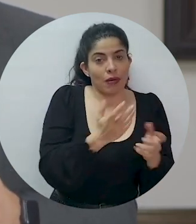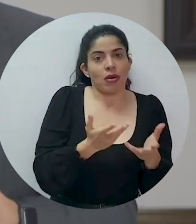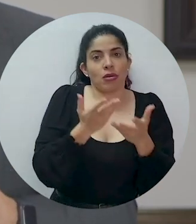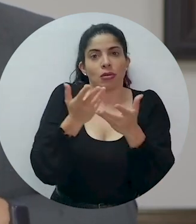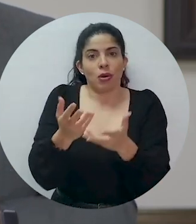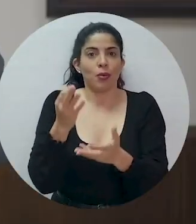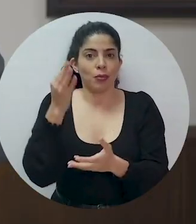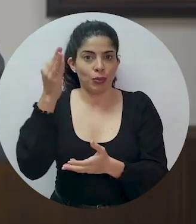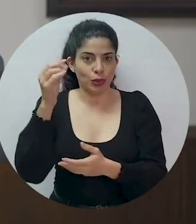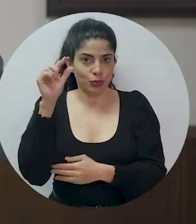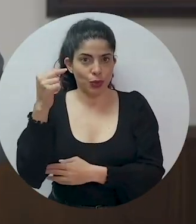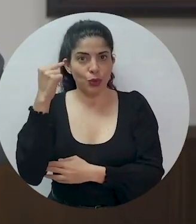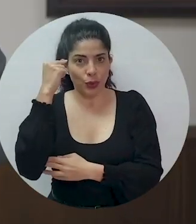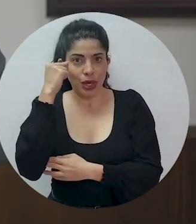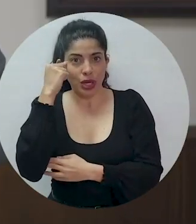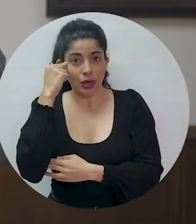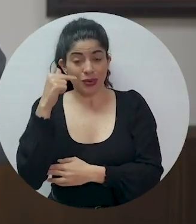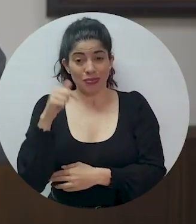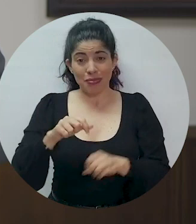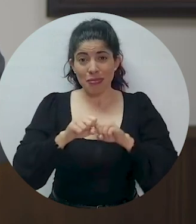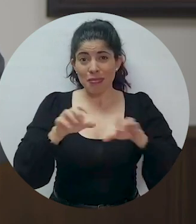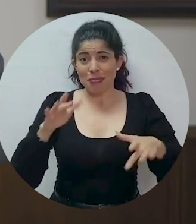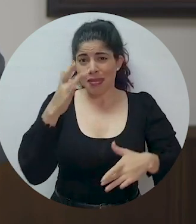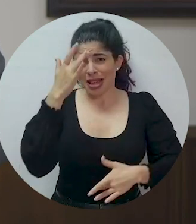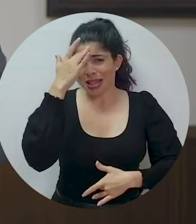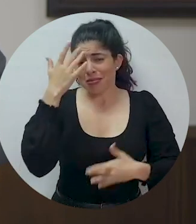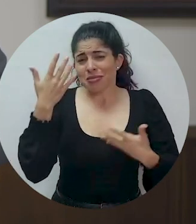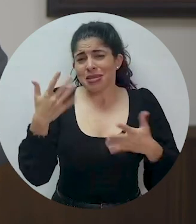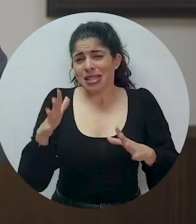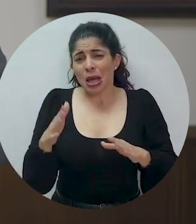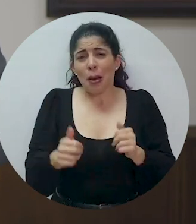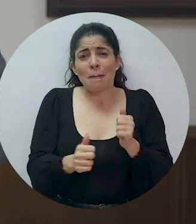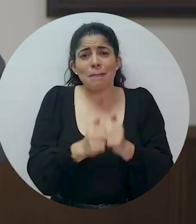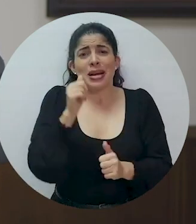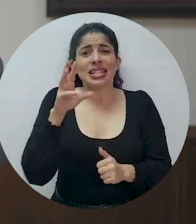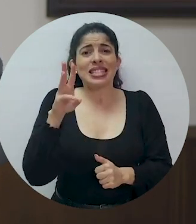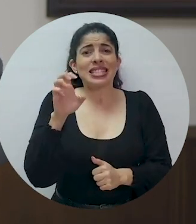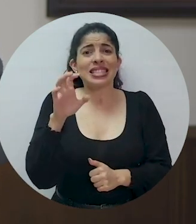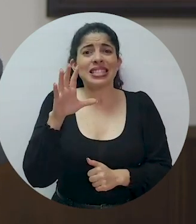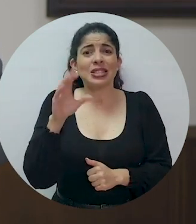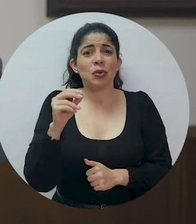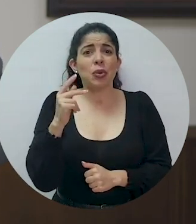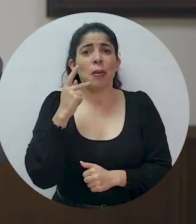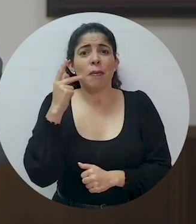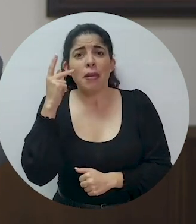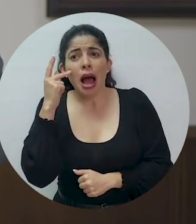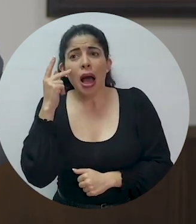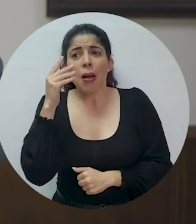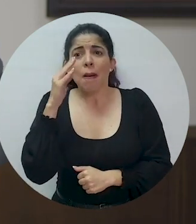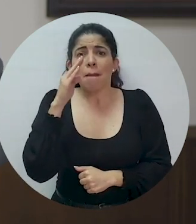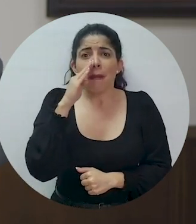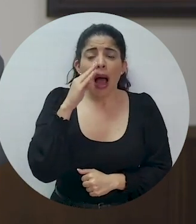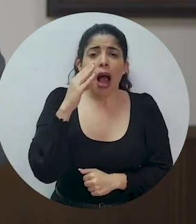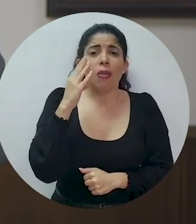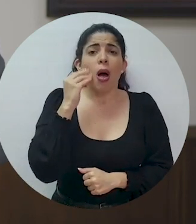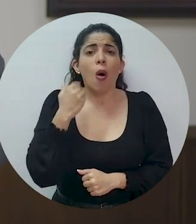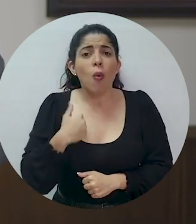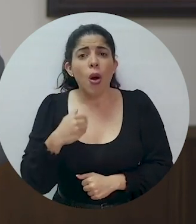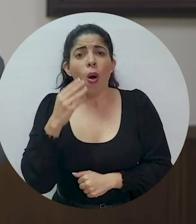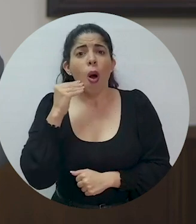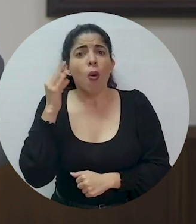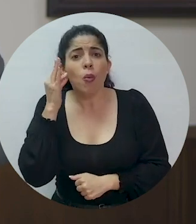con más empleos. Esta es una pandemia que ya ha arrebatado a más de 650 padres, madres,